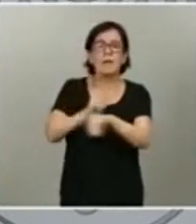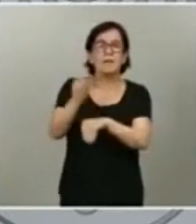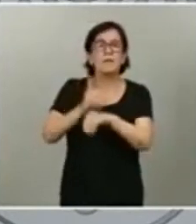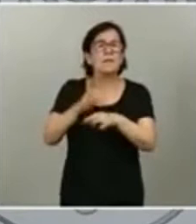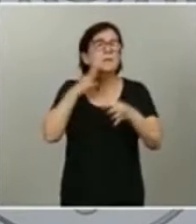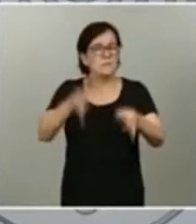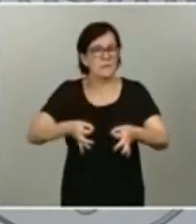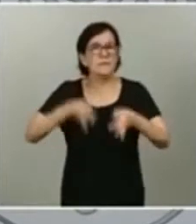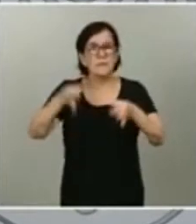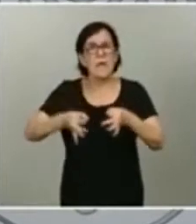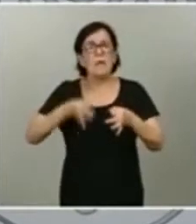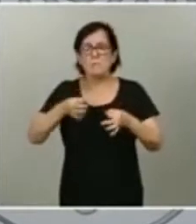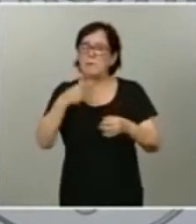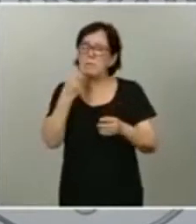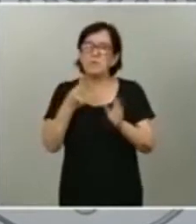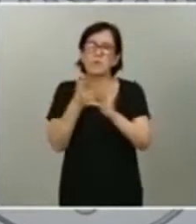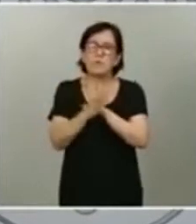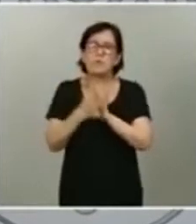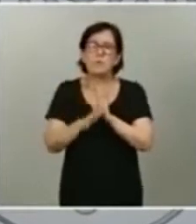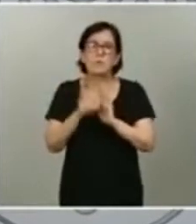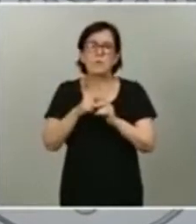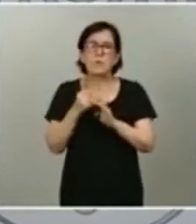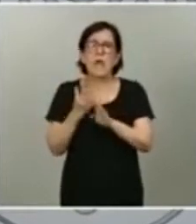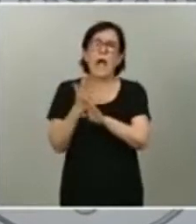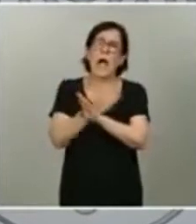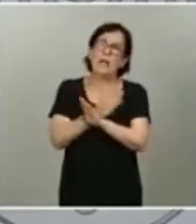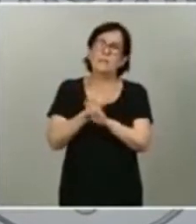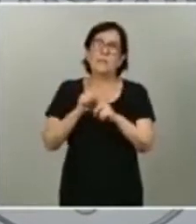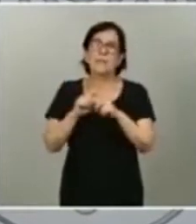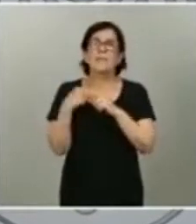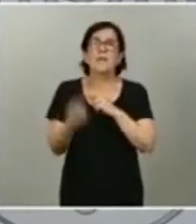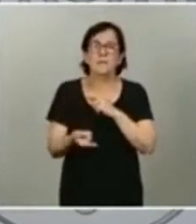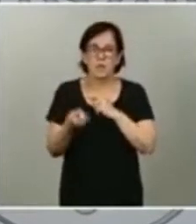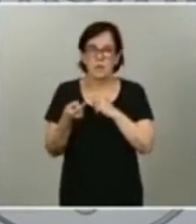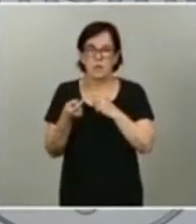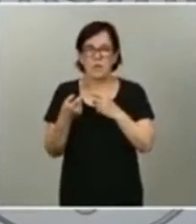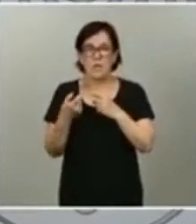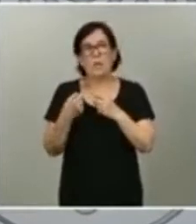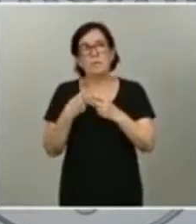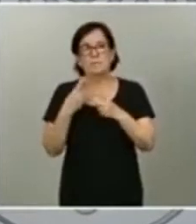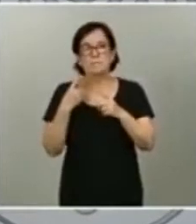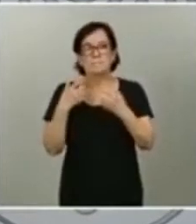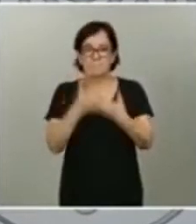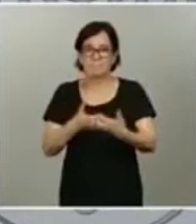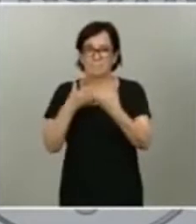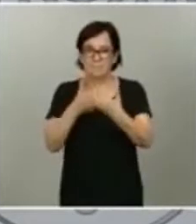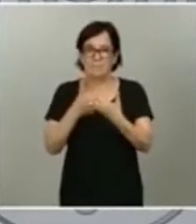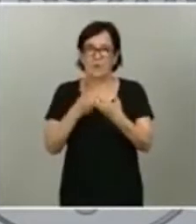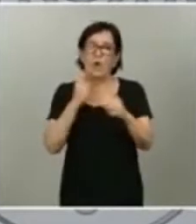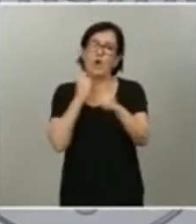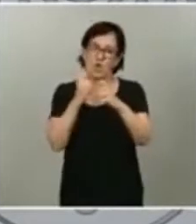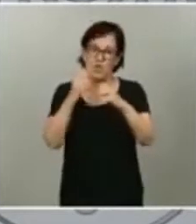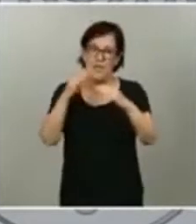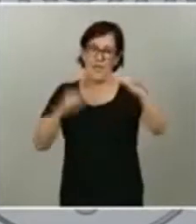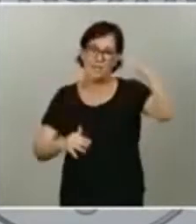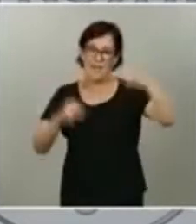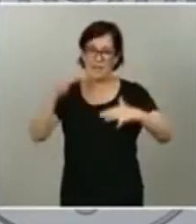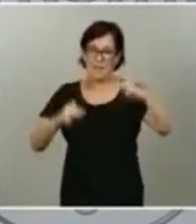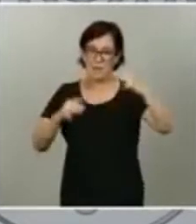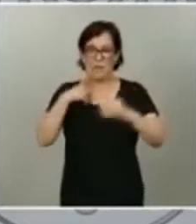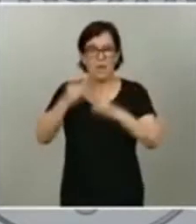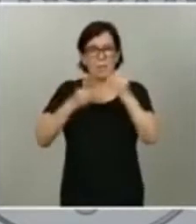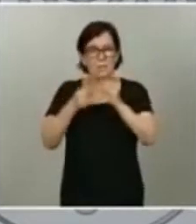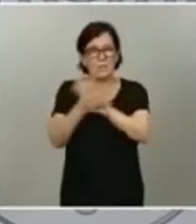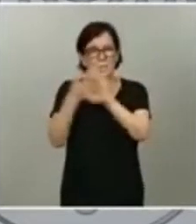transmitido que tienen un antes y un después en el combate contra la desigualdad. Lo que hemos hecho es agilizar la